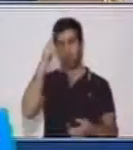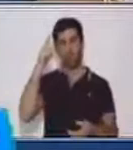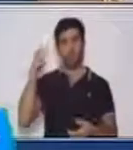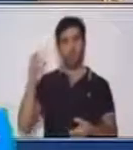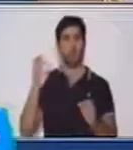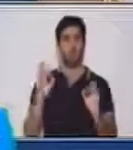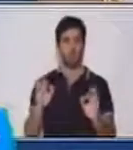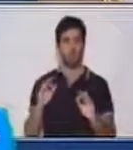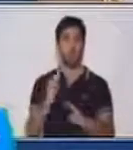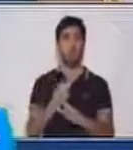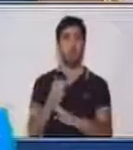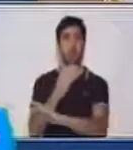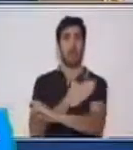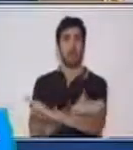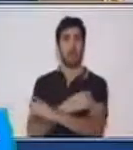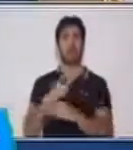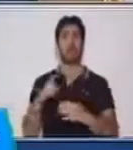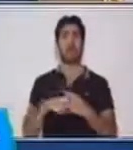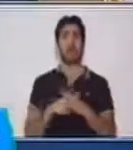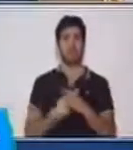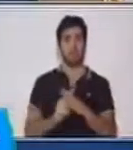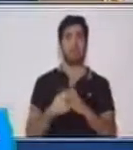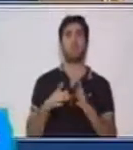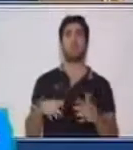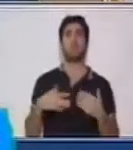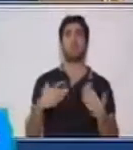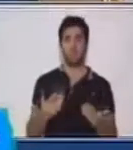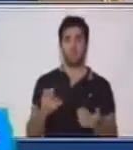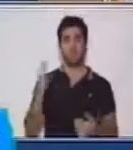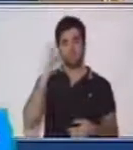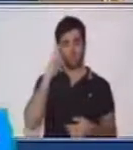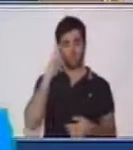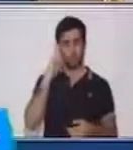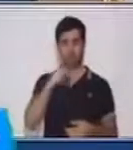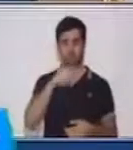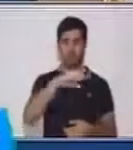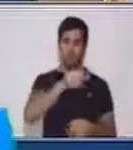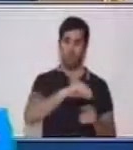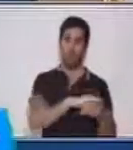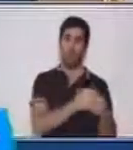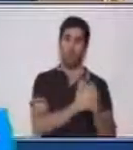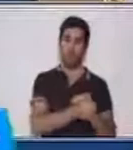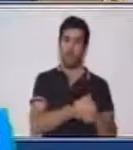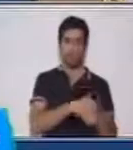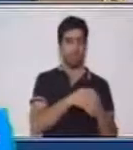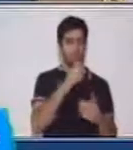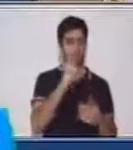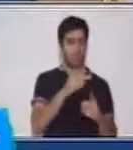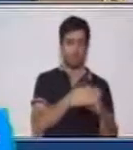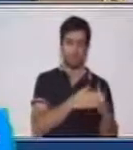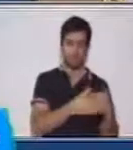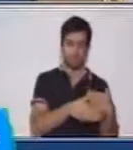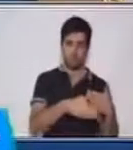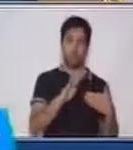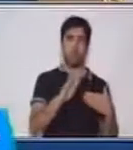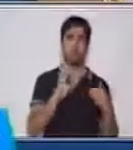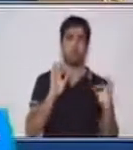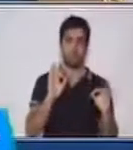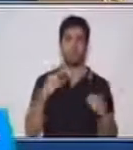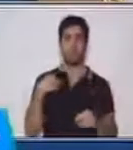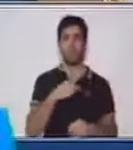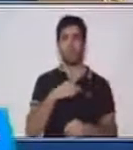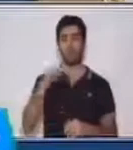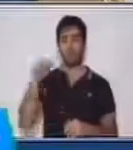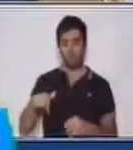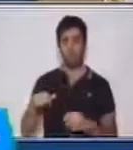lógico. Antes de empezar, les recomiendo, laves tus manos constantemente con agua y sabón. Para iniciar esta clase,